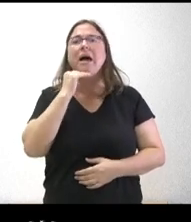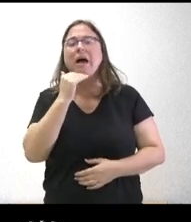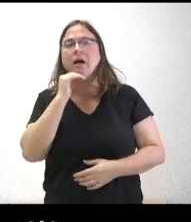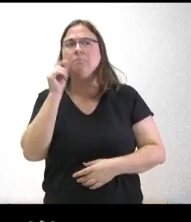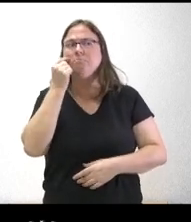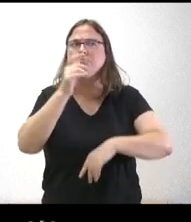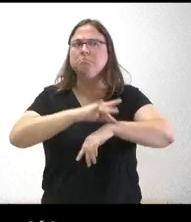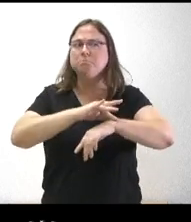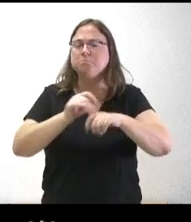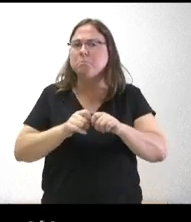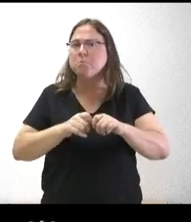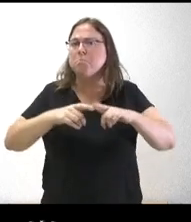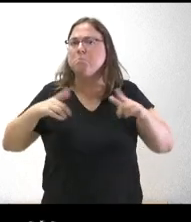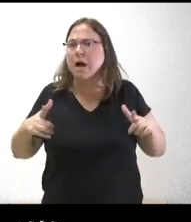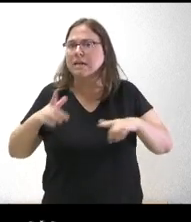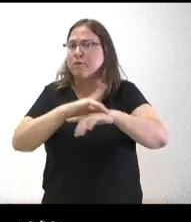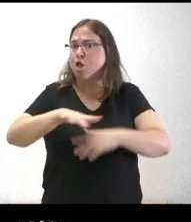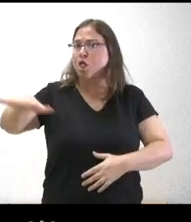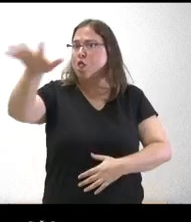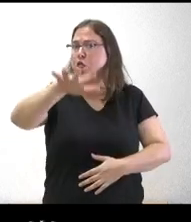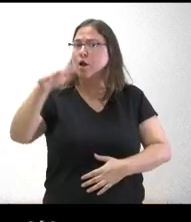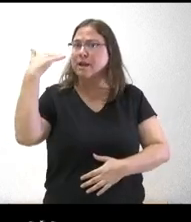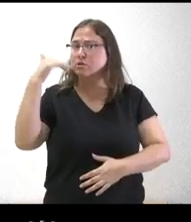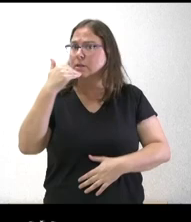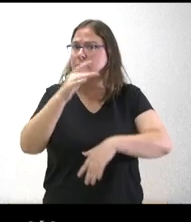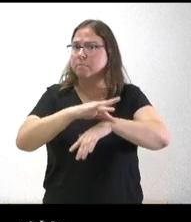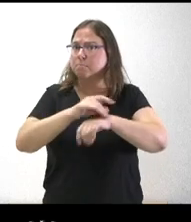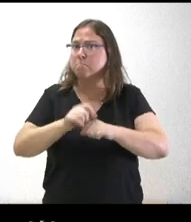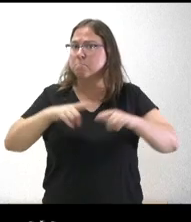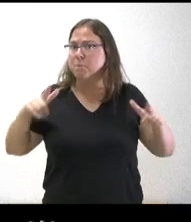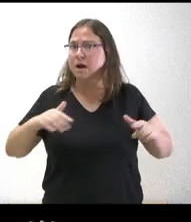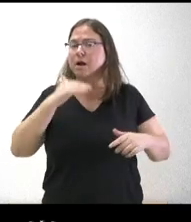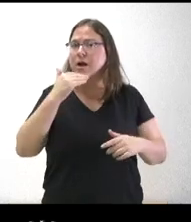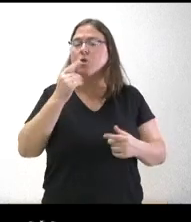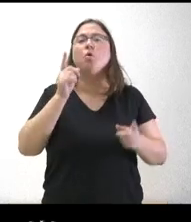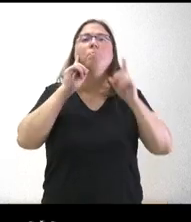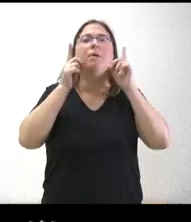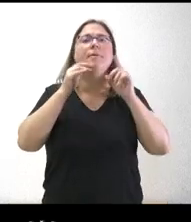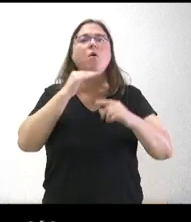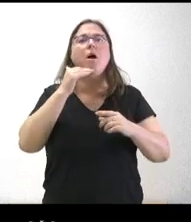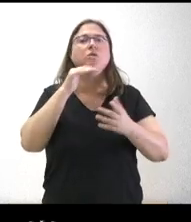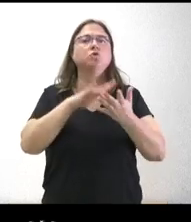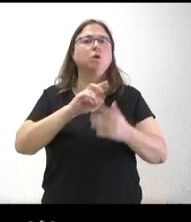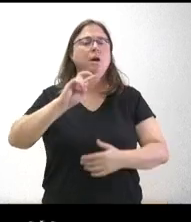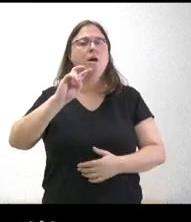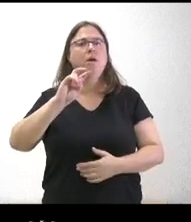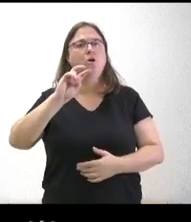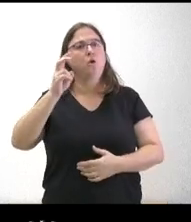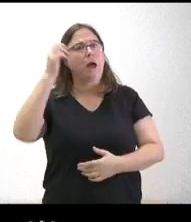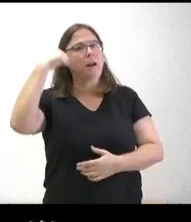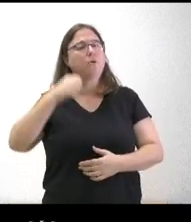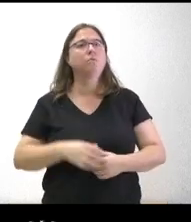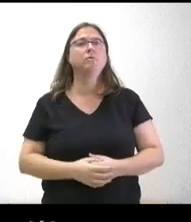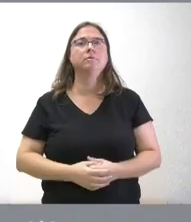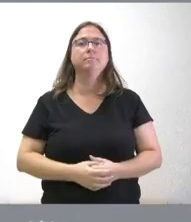gastroenteritis en esta zona de Soria y si se va a tomar alguna medida preventiva como ya se ha tomado en Aragón